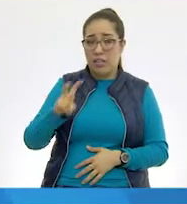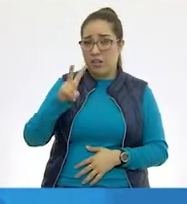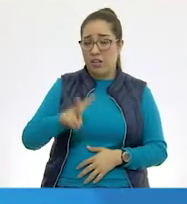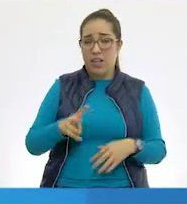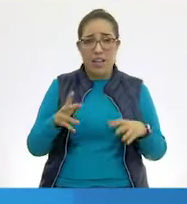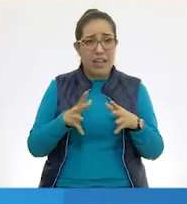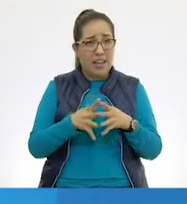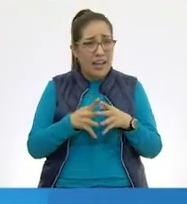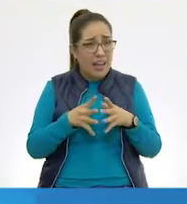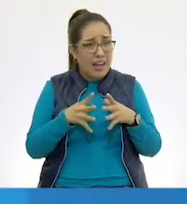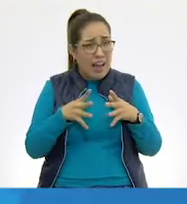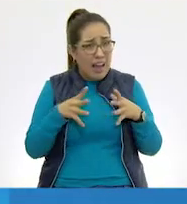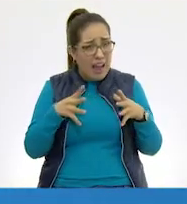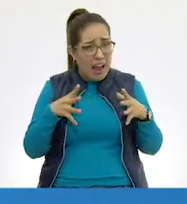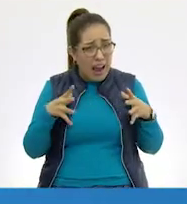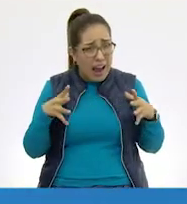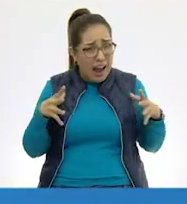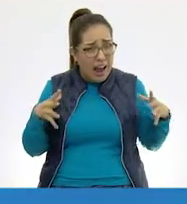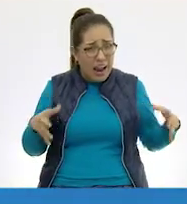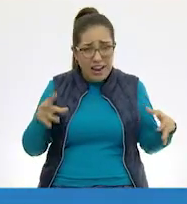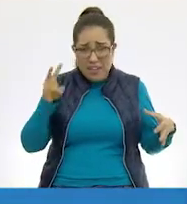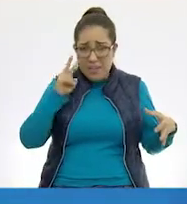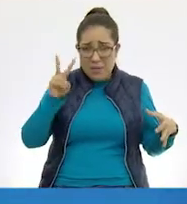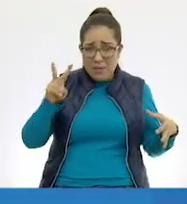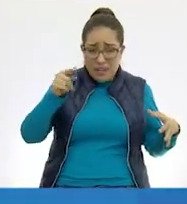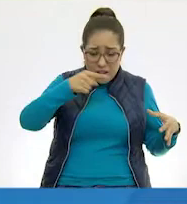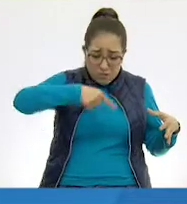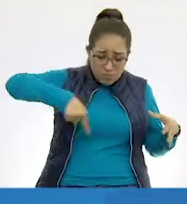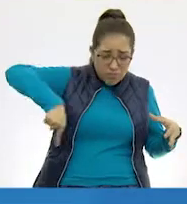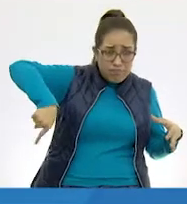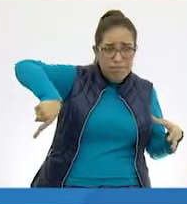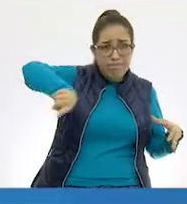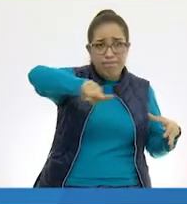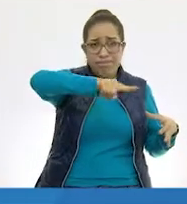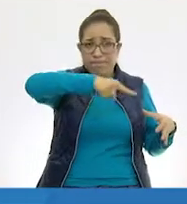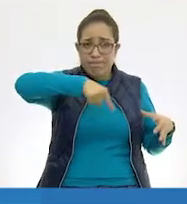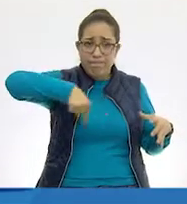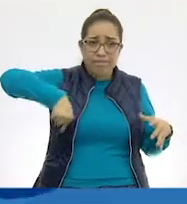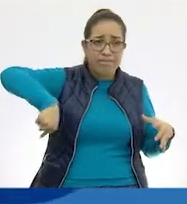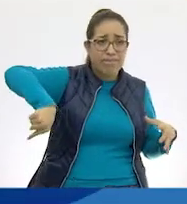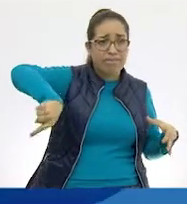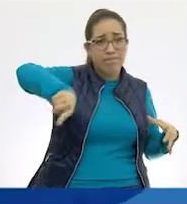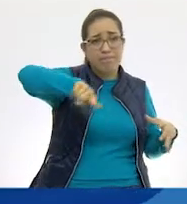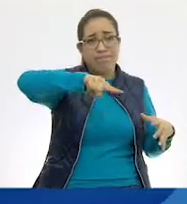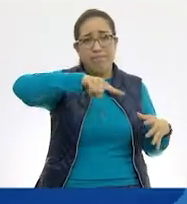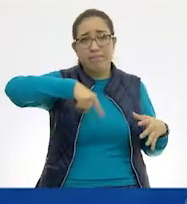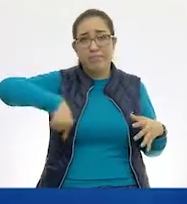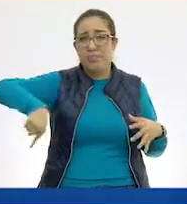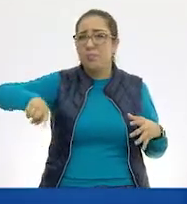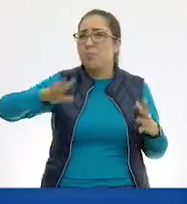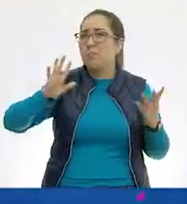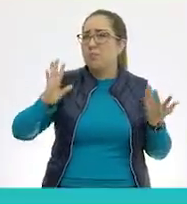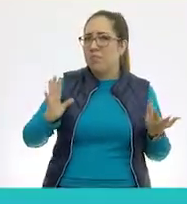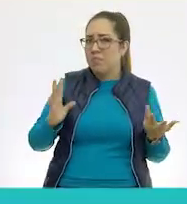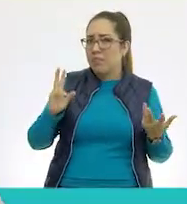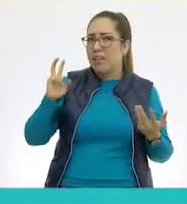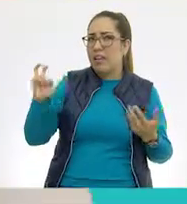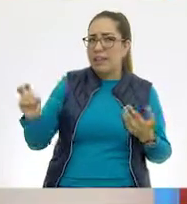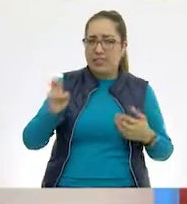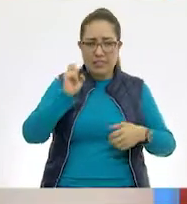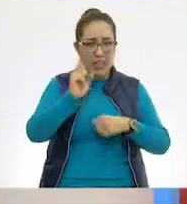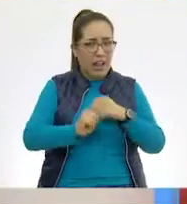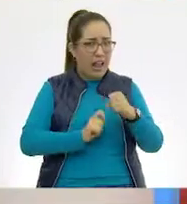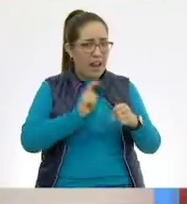grande. ¿Ya viste cómo se enrosca? Ajá, es larguísima. Ok, entonces, si es un animal